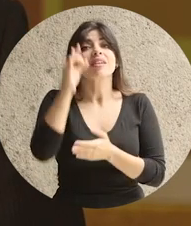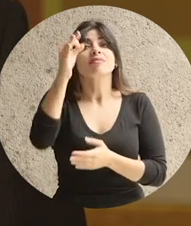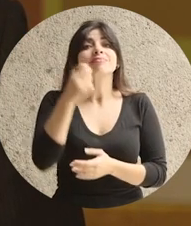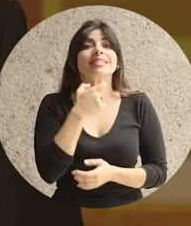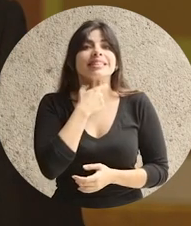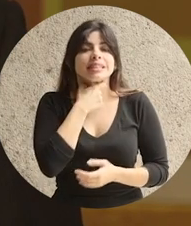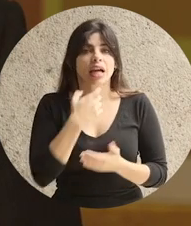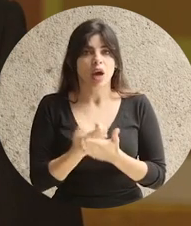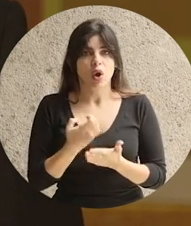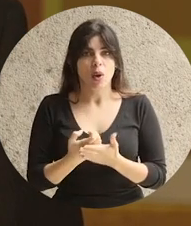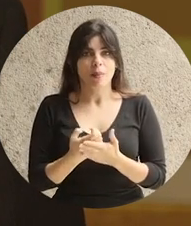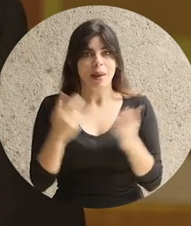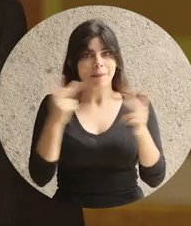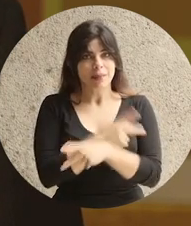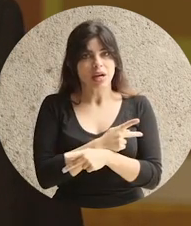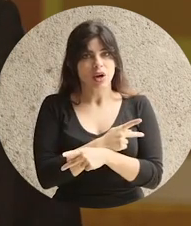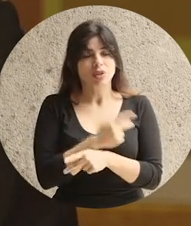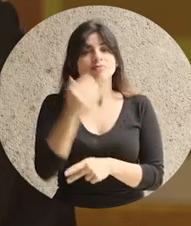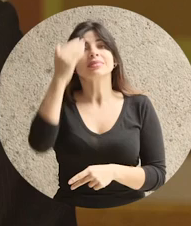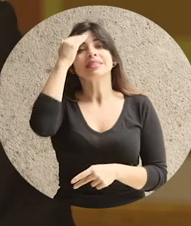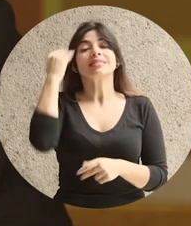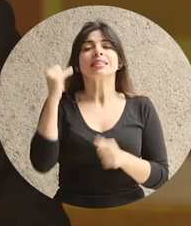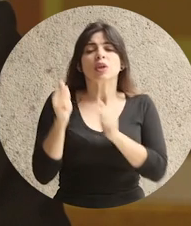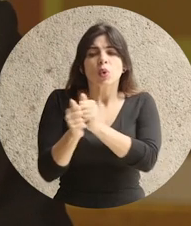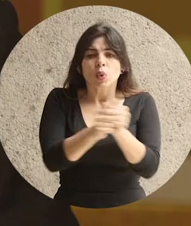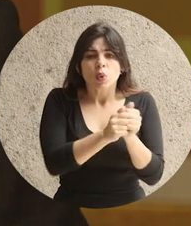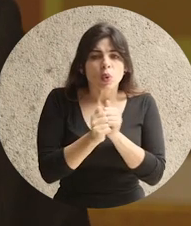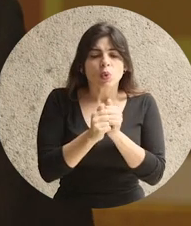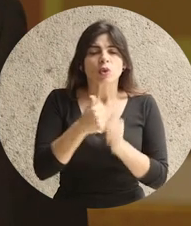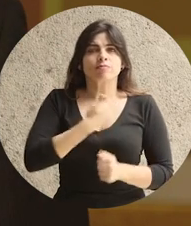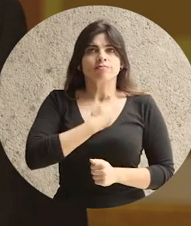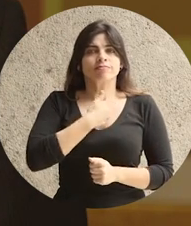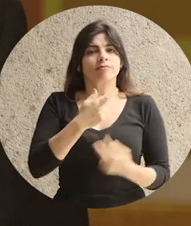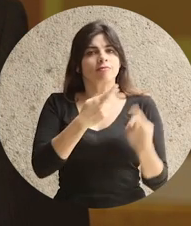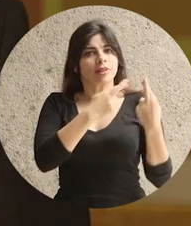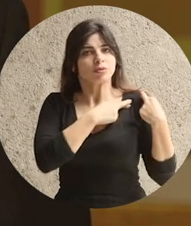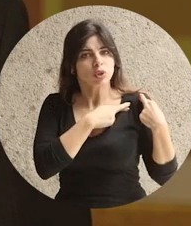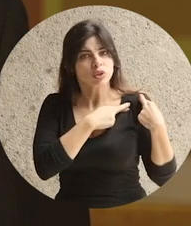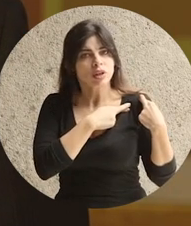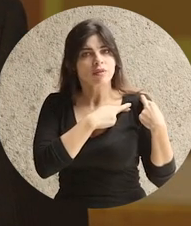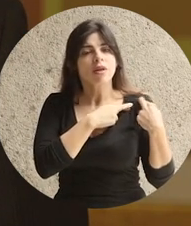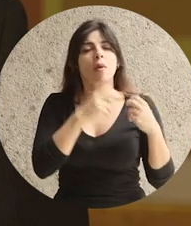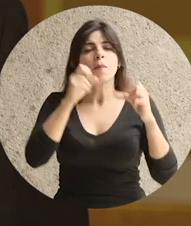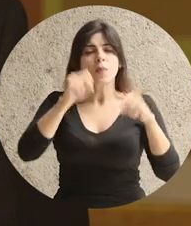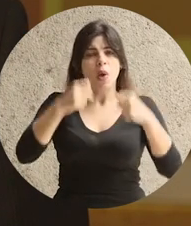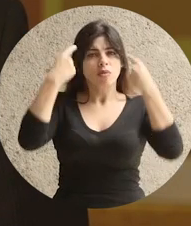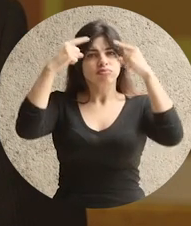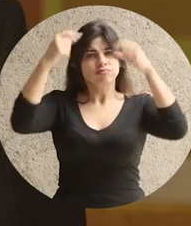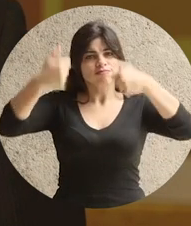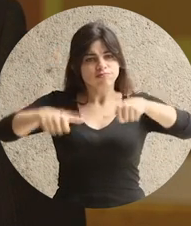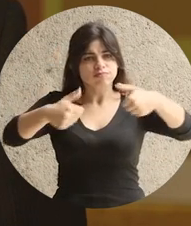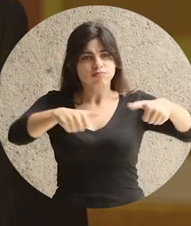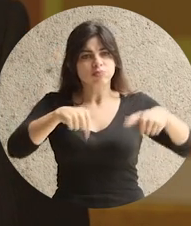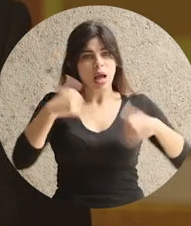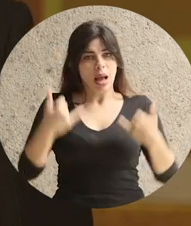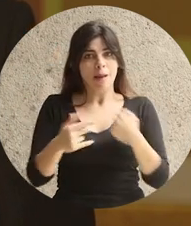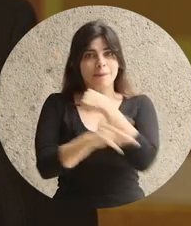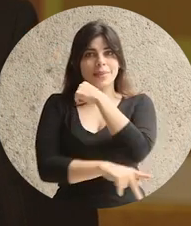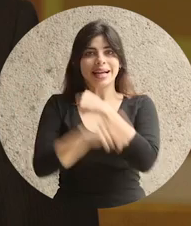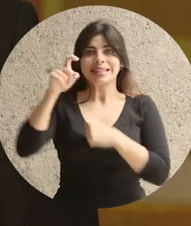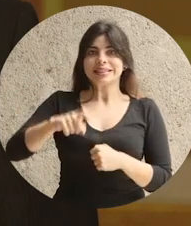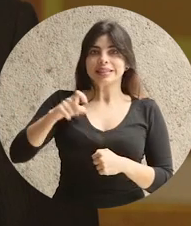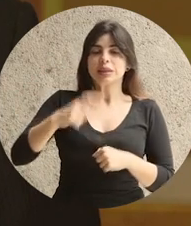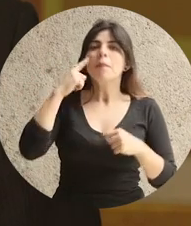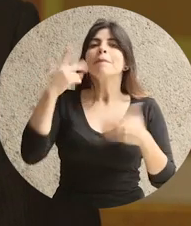crisis económica mayor. Sabemos que, unidos y con alto sentido de responsabilidad, podemos lograr los acuerdos que el país necesita